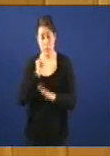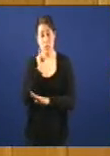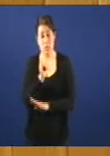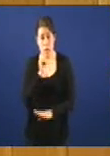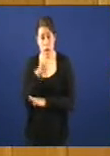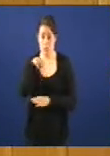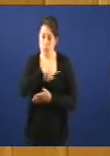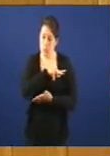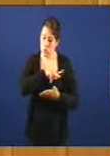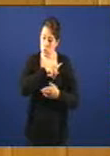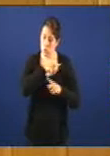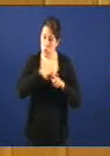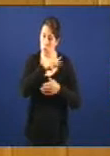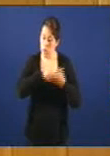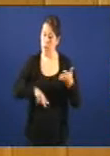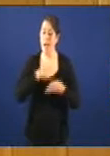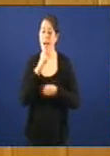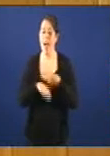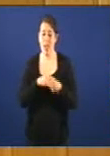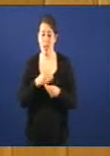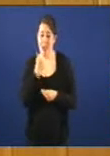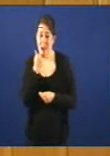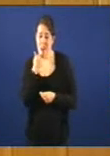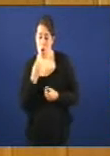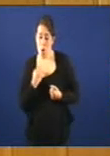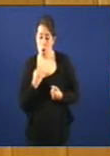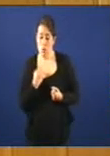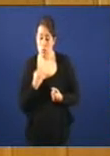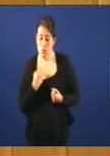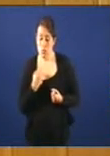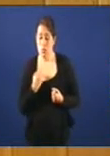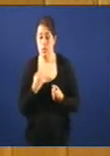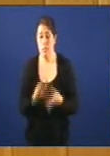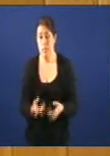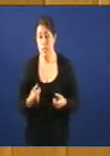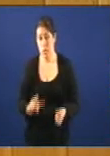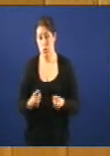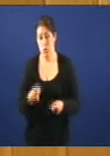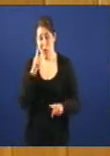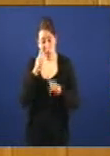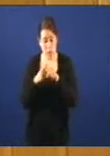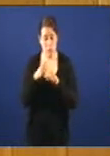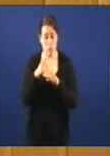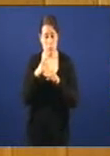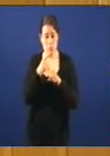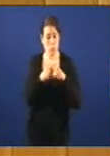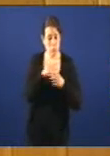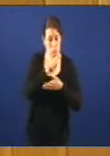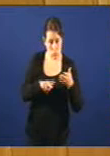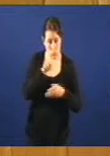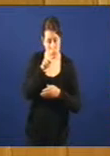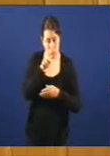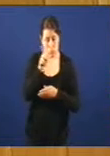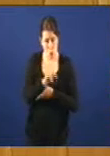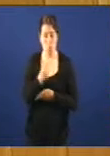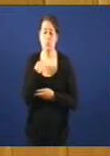fixo e non se pode decir que nun houbo investimento para a mellora da competitividade do sector da conserva por parte da xunta dende 2009